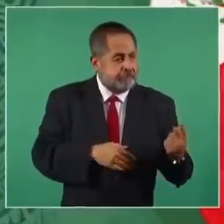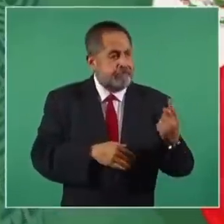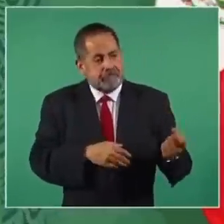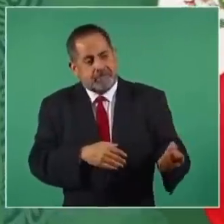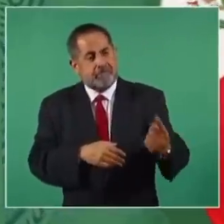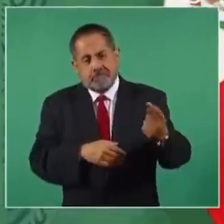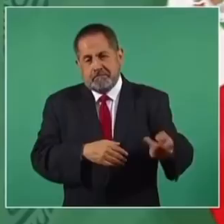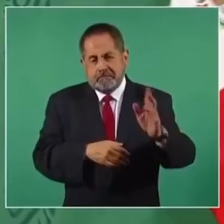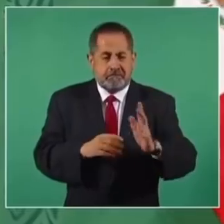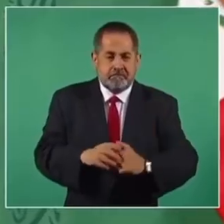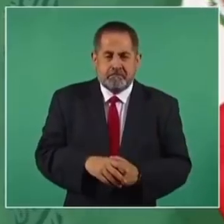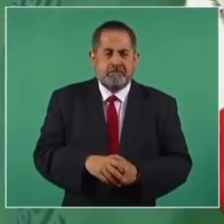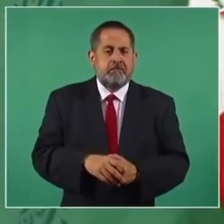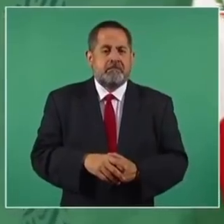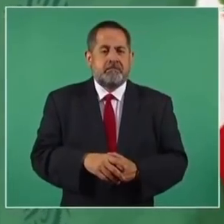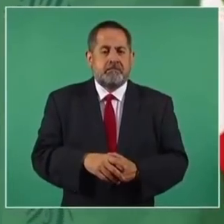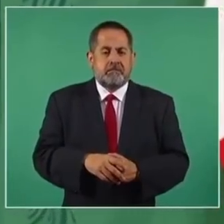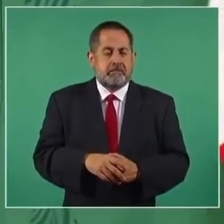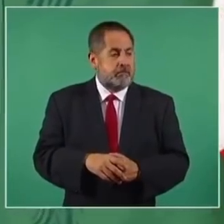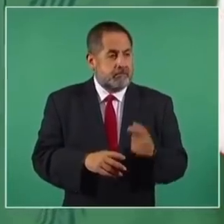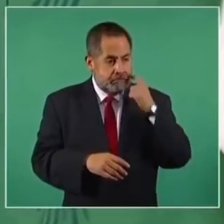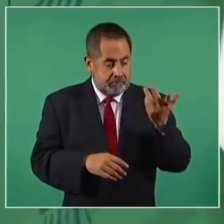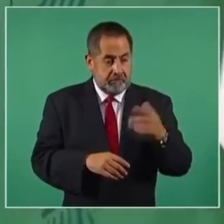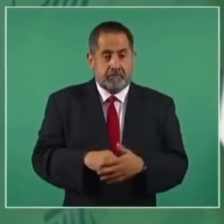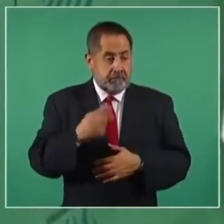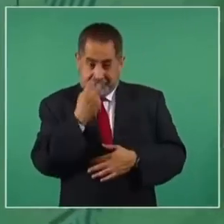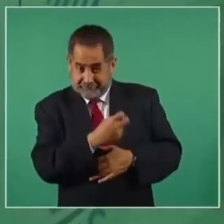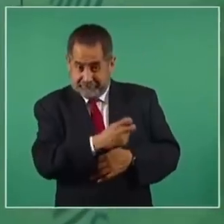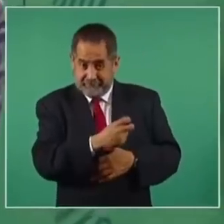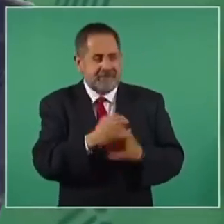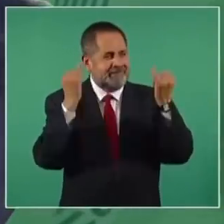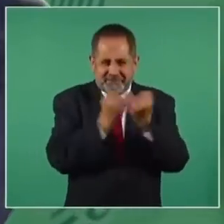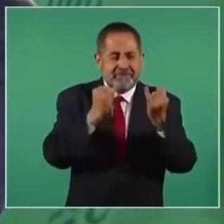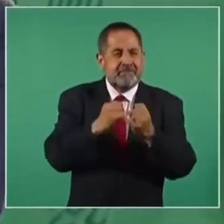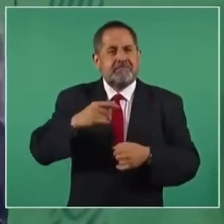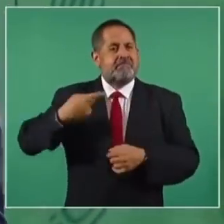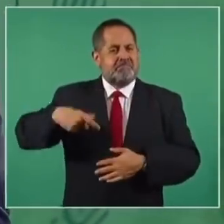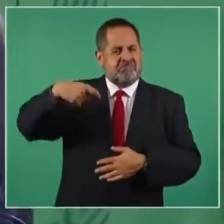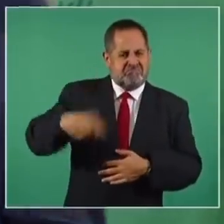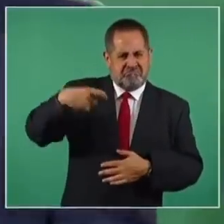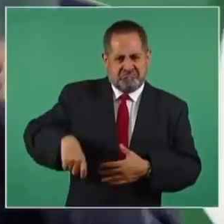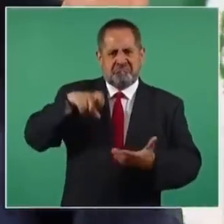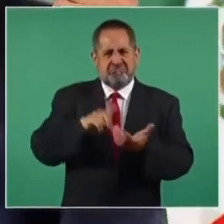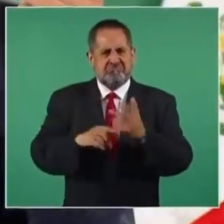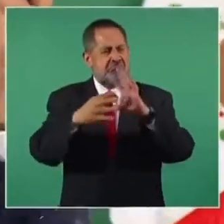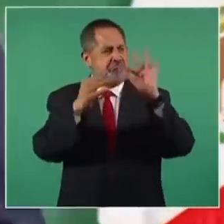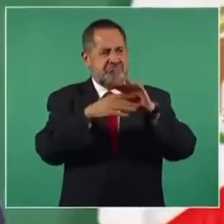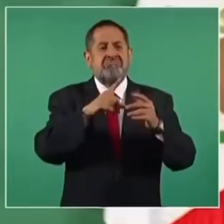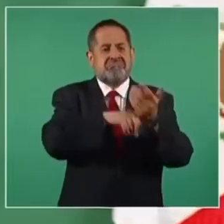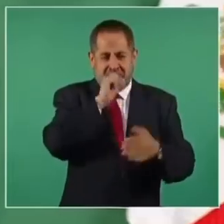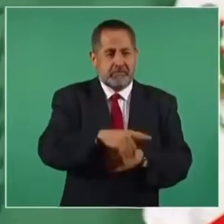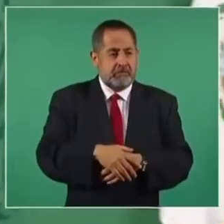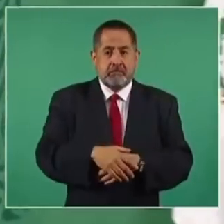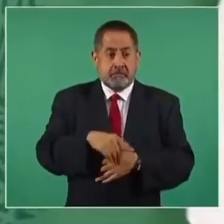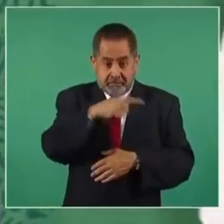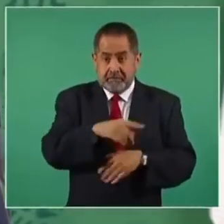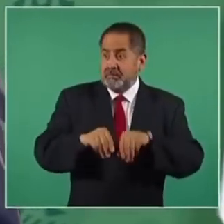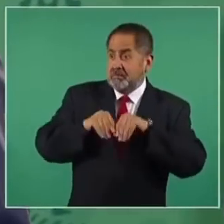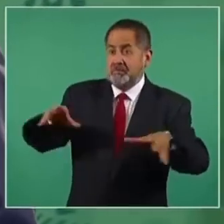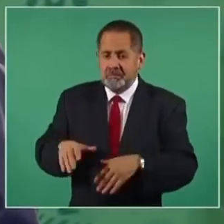en todos los estratos, todas las clases sociales? Nada más que arriba, cuando se dan estos casos, se ocultan.